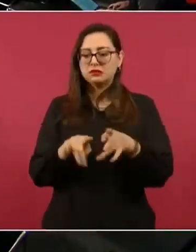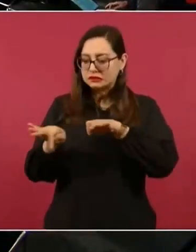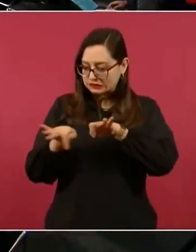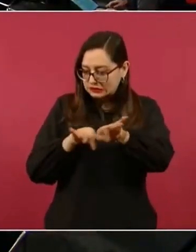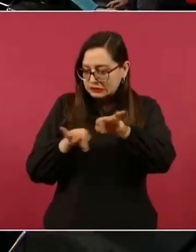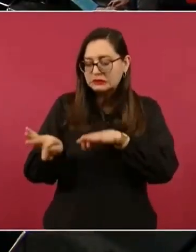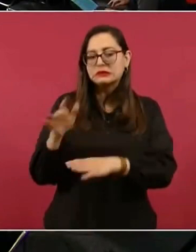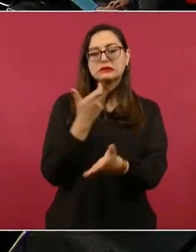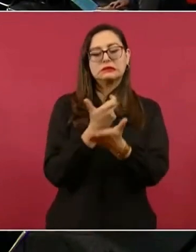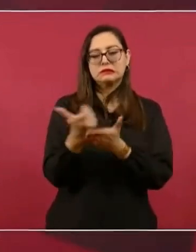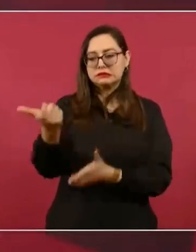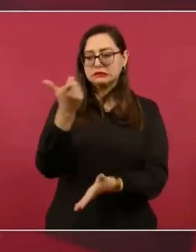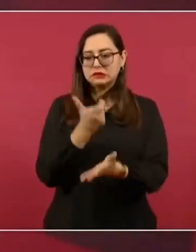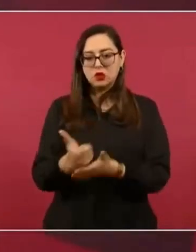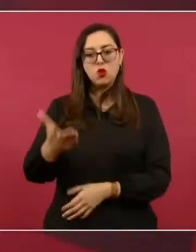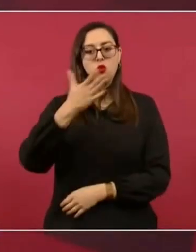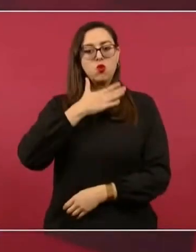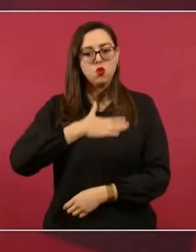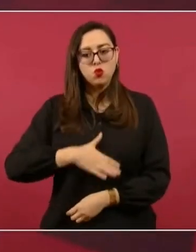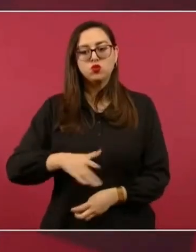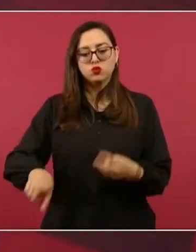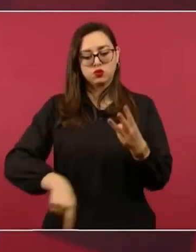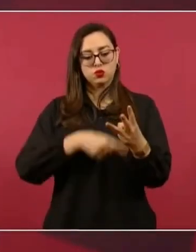el derecho a la educación pública,